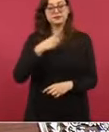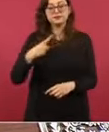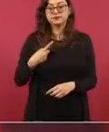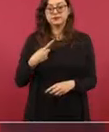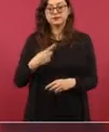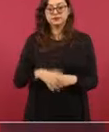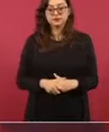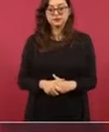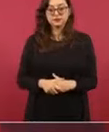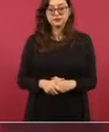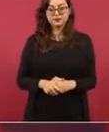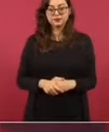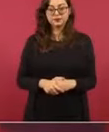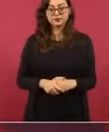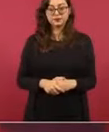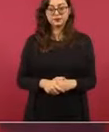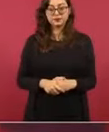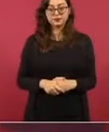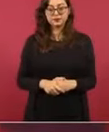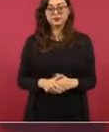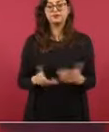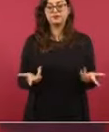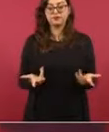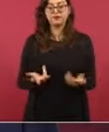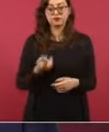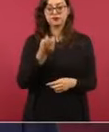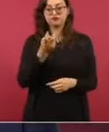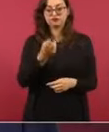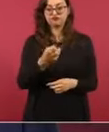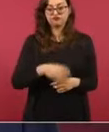Entonces, ahí queda eso.